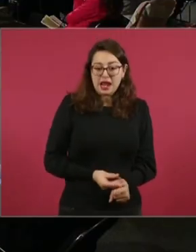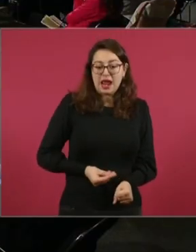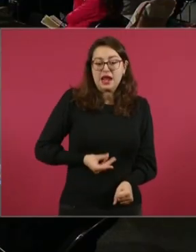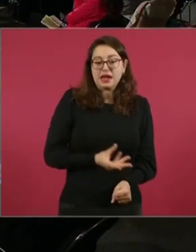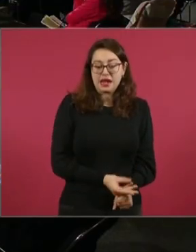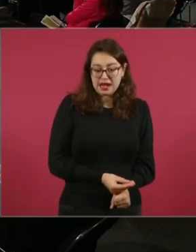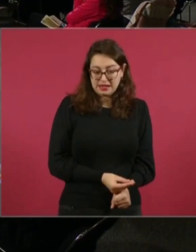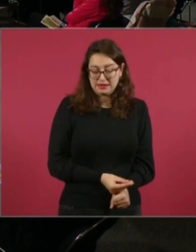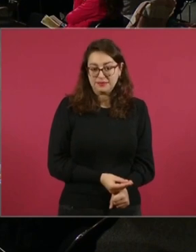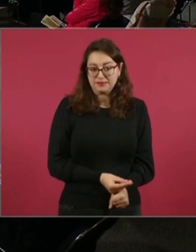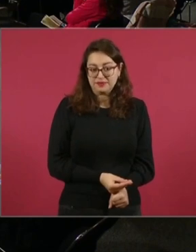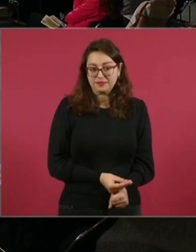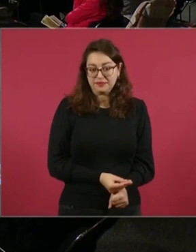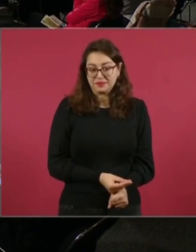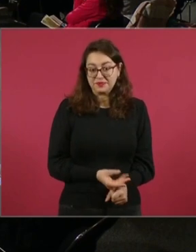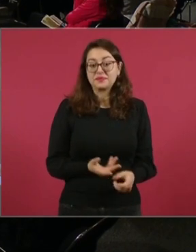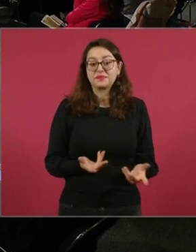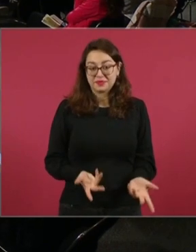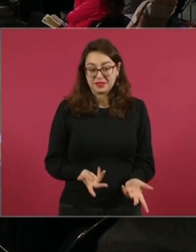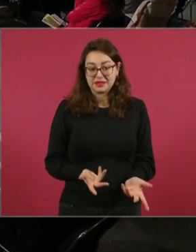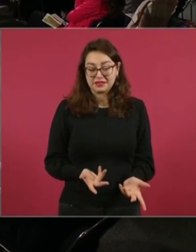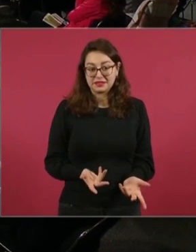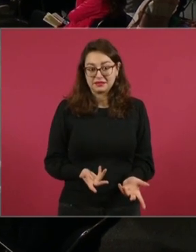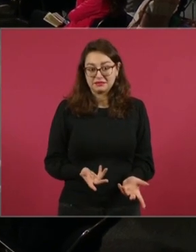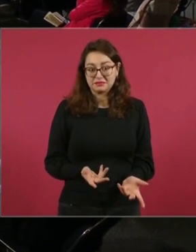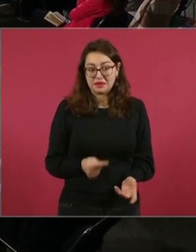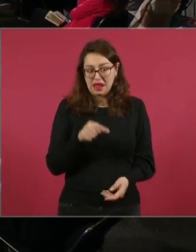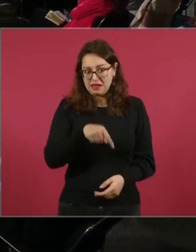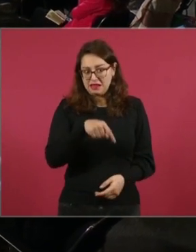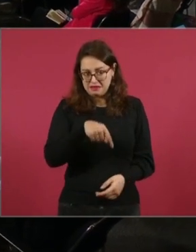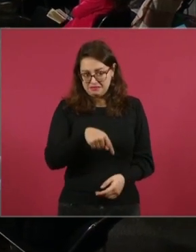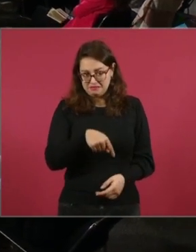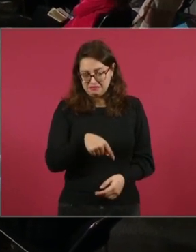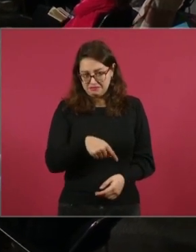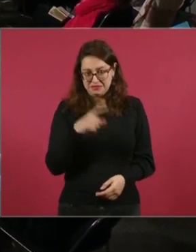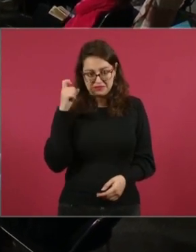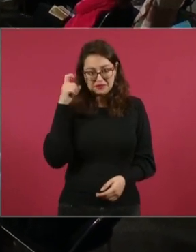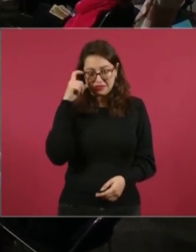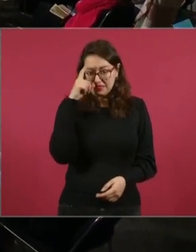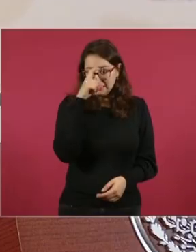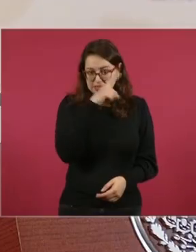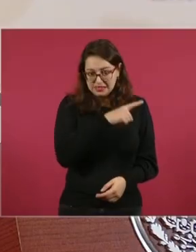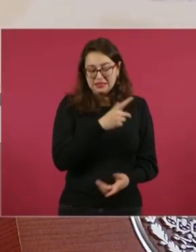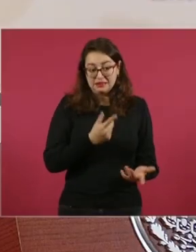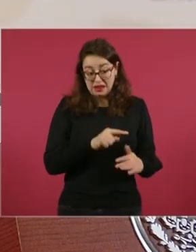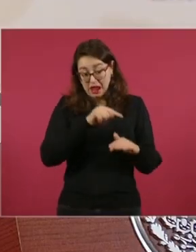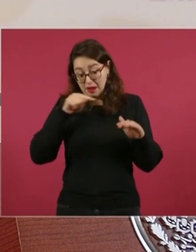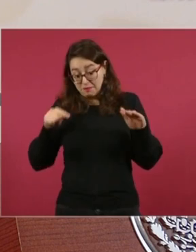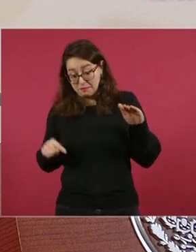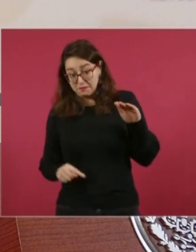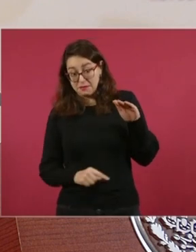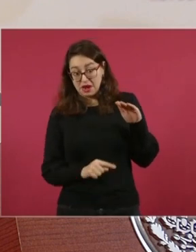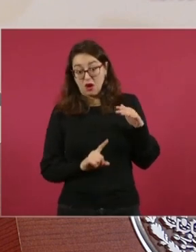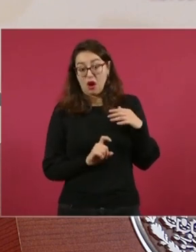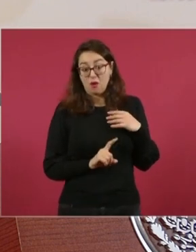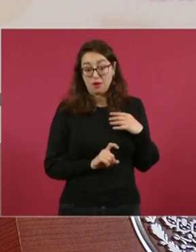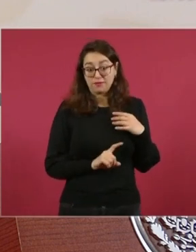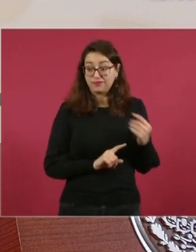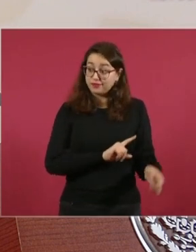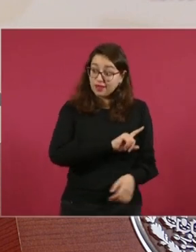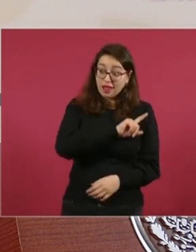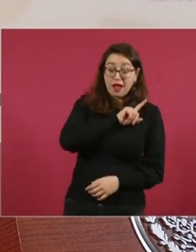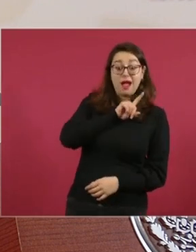en el aeropuerto, nunca se ha podido en el aeropuerto